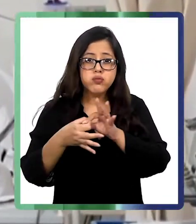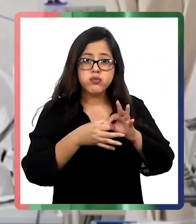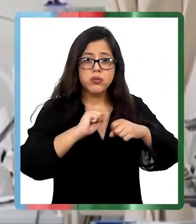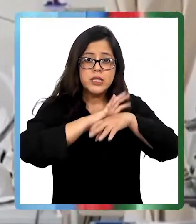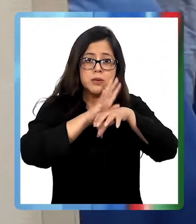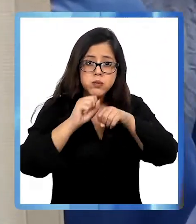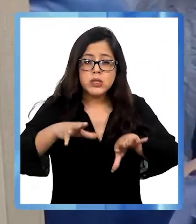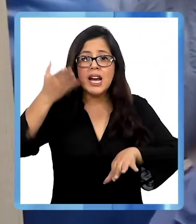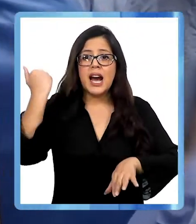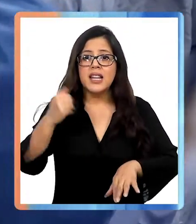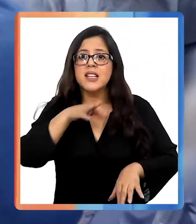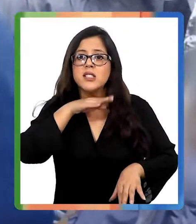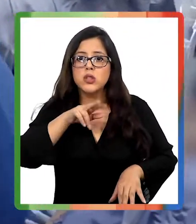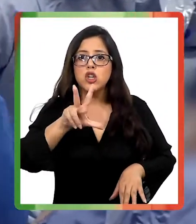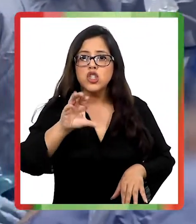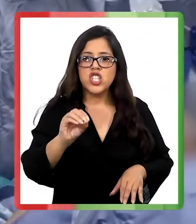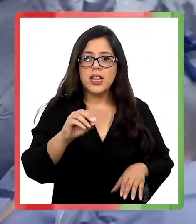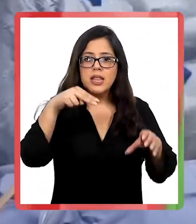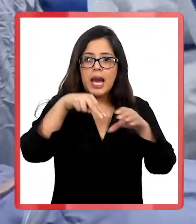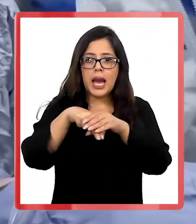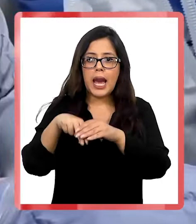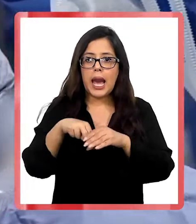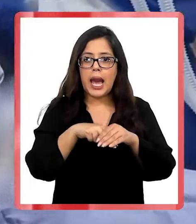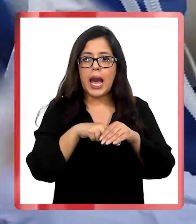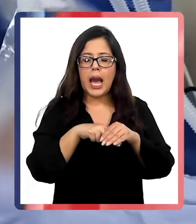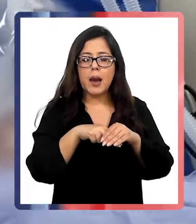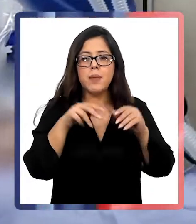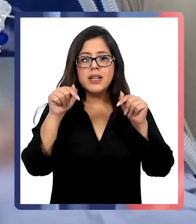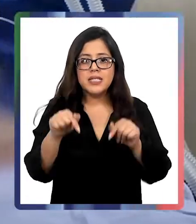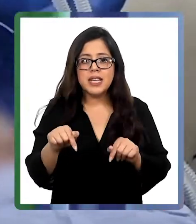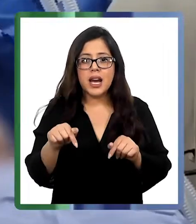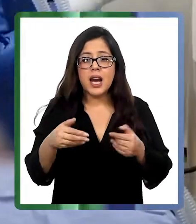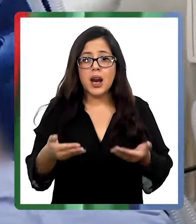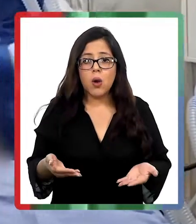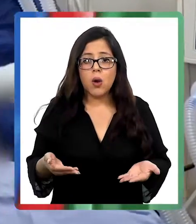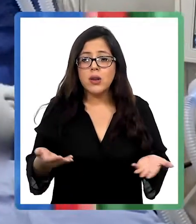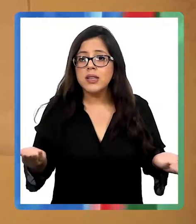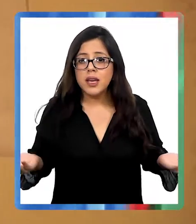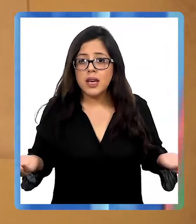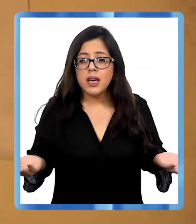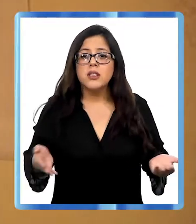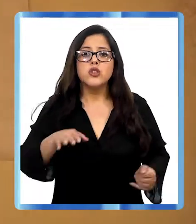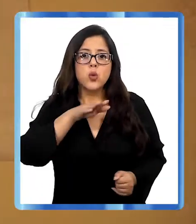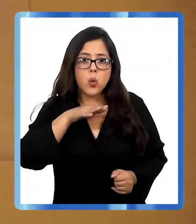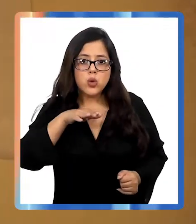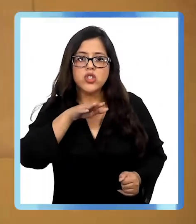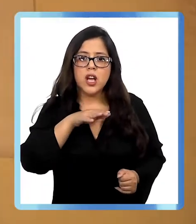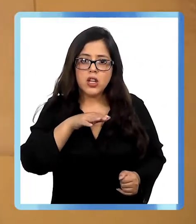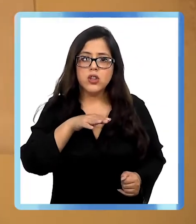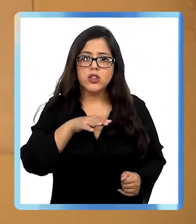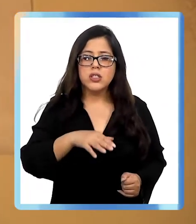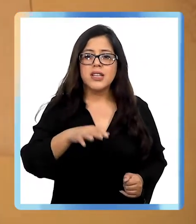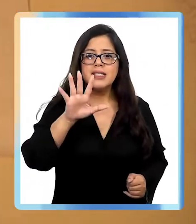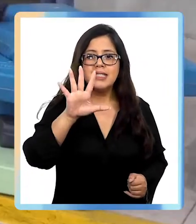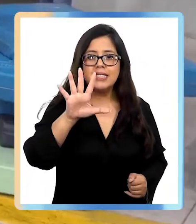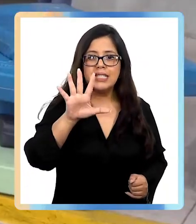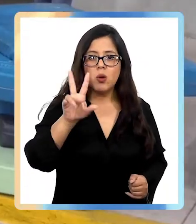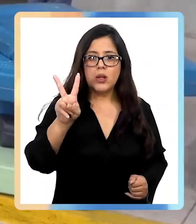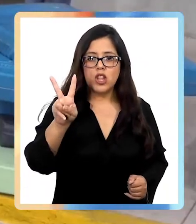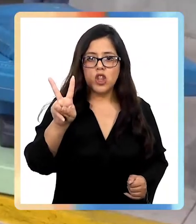pandemia se utilizaron 80 camas, de las cuales actualmente están utilizándose